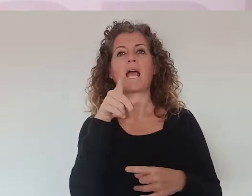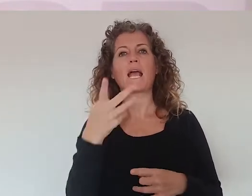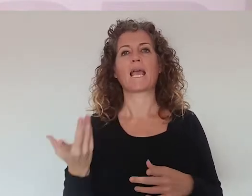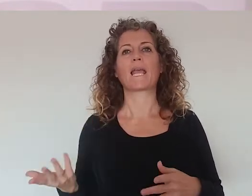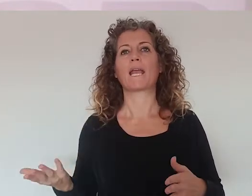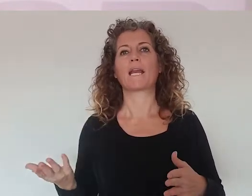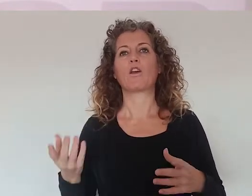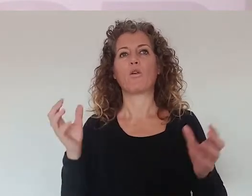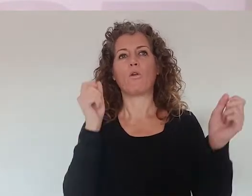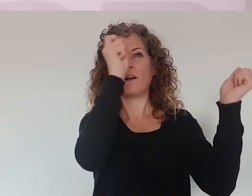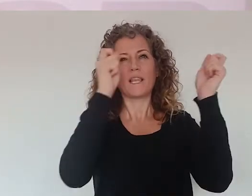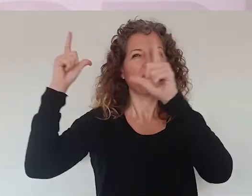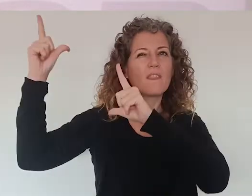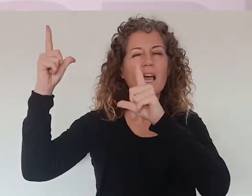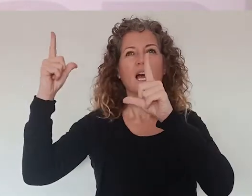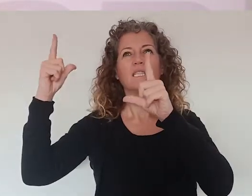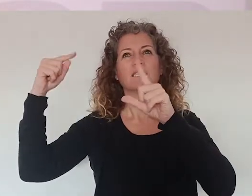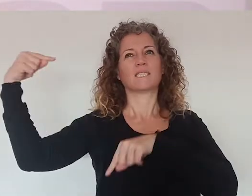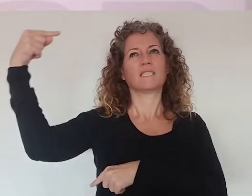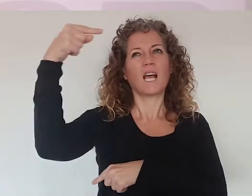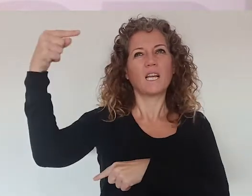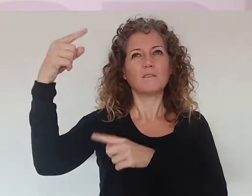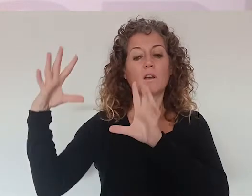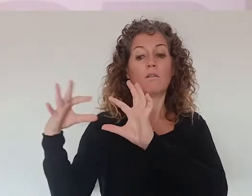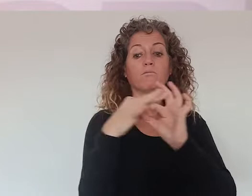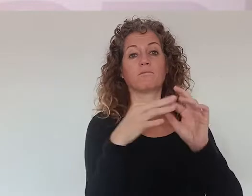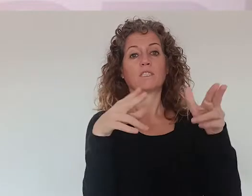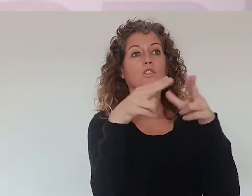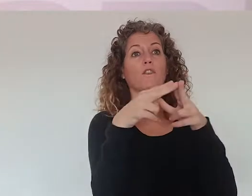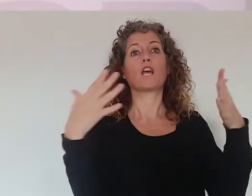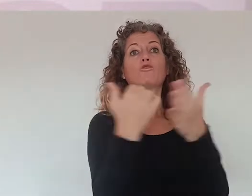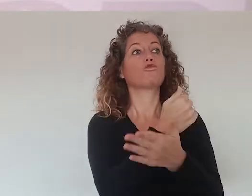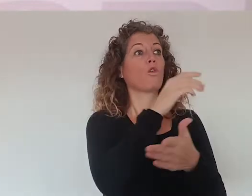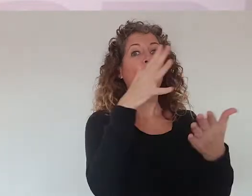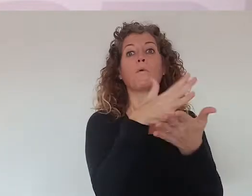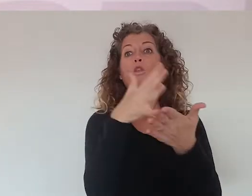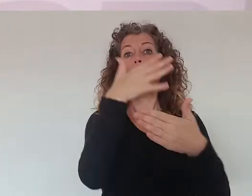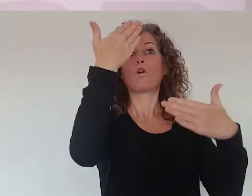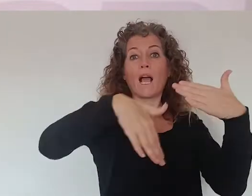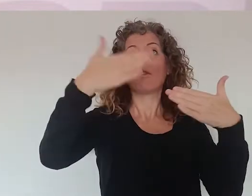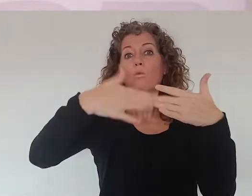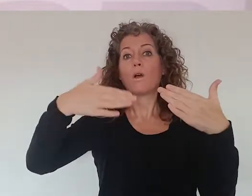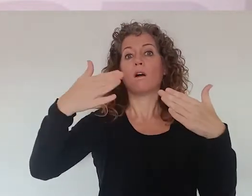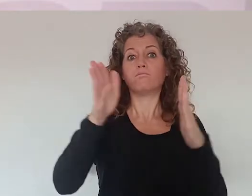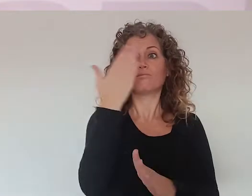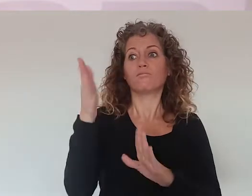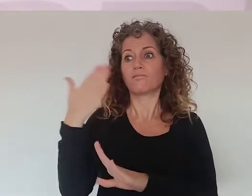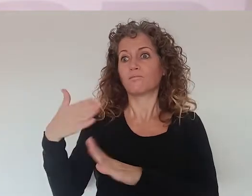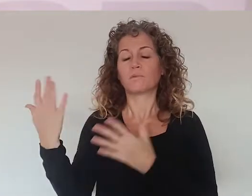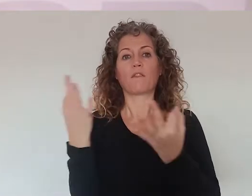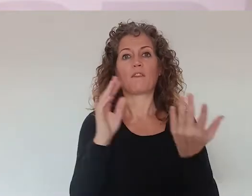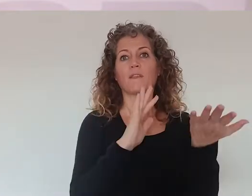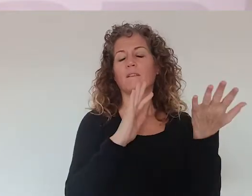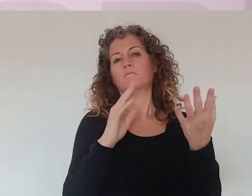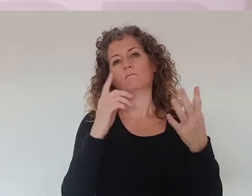imagen y esas ideas y prejuicios ligados a esta sociedad donde todo caduca, donde todo va muy rápido, ¿no?